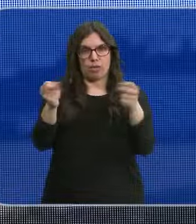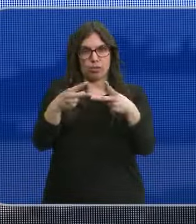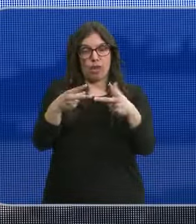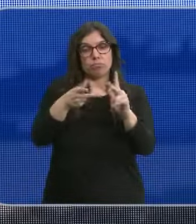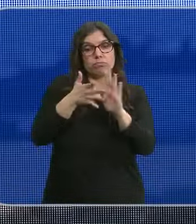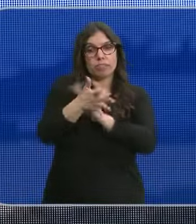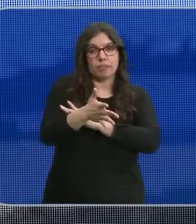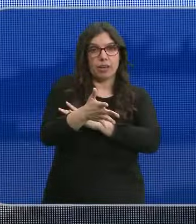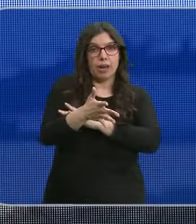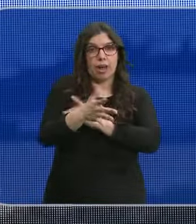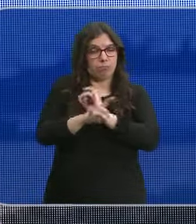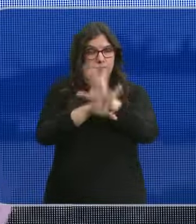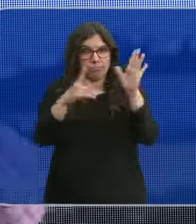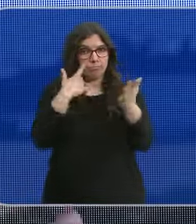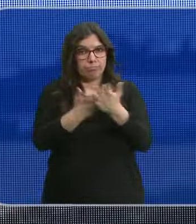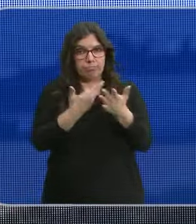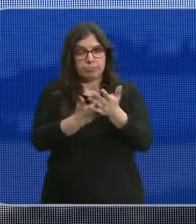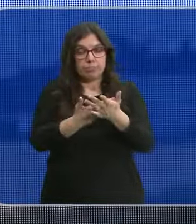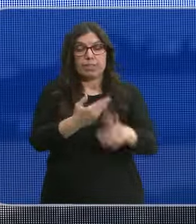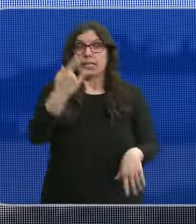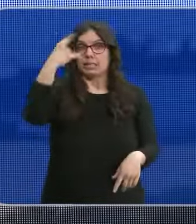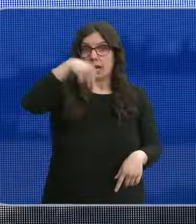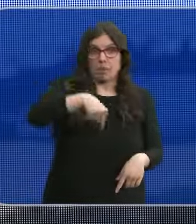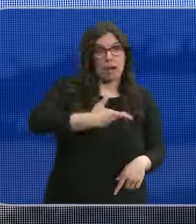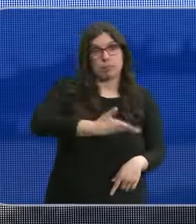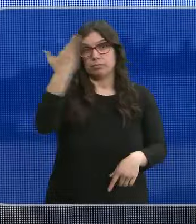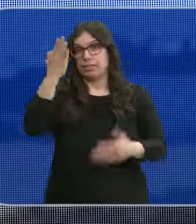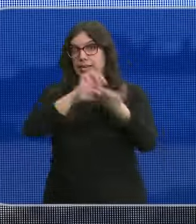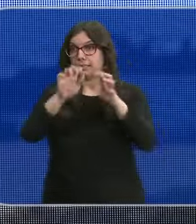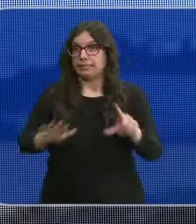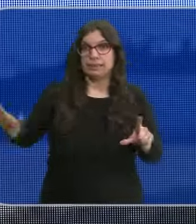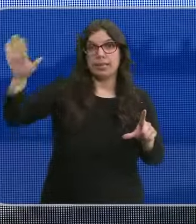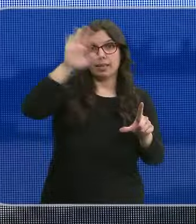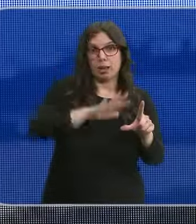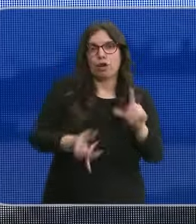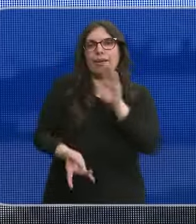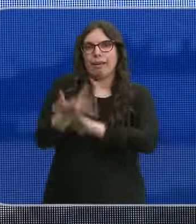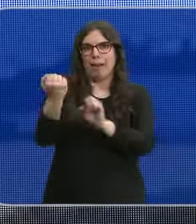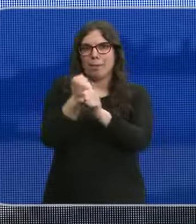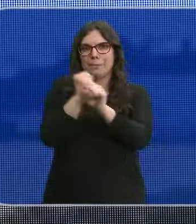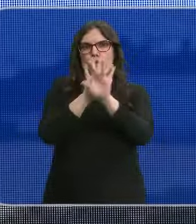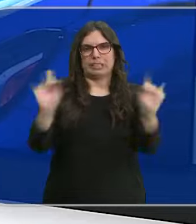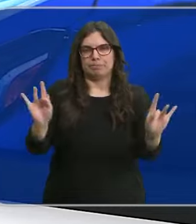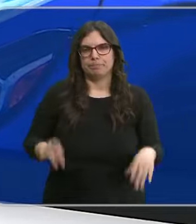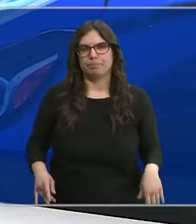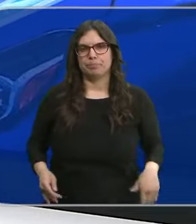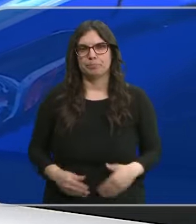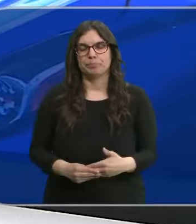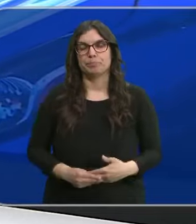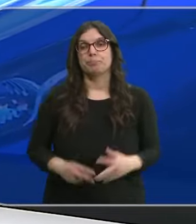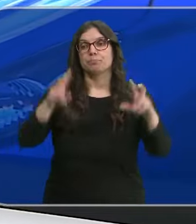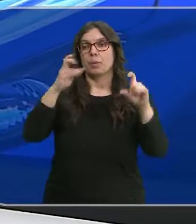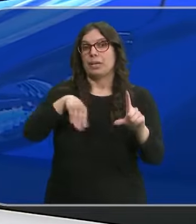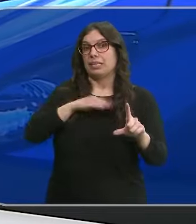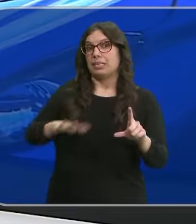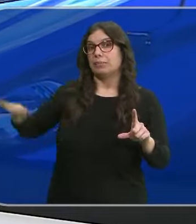Y eso dice bien a las claras que tanto en Salamanca como en Castilla y León se crea empleo. En Clave